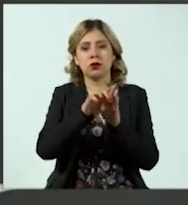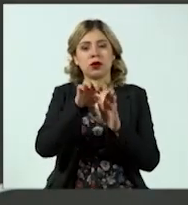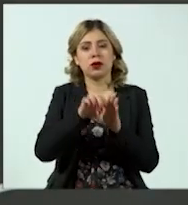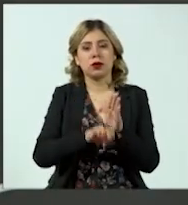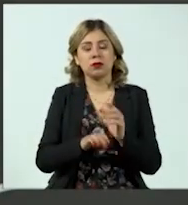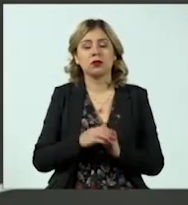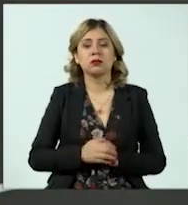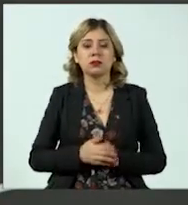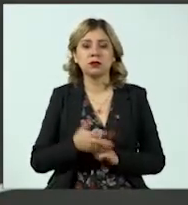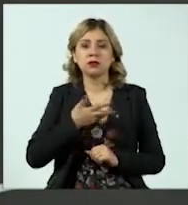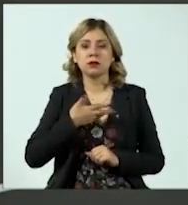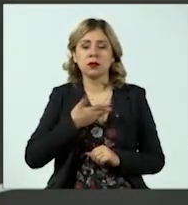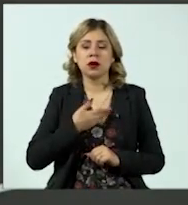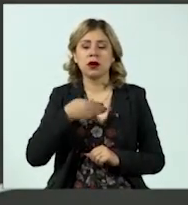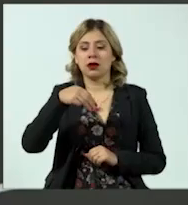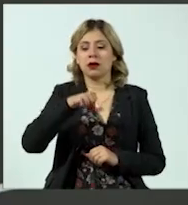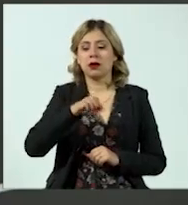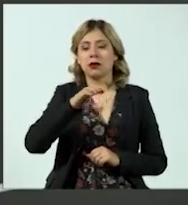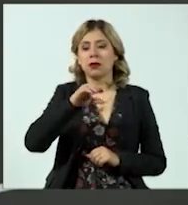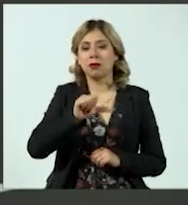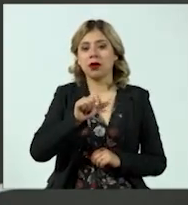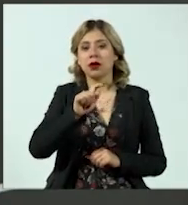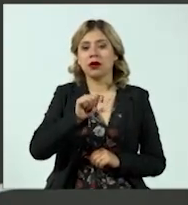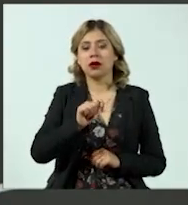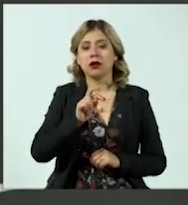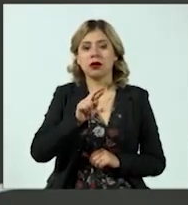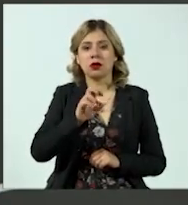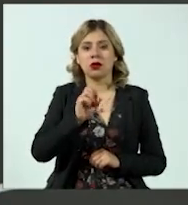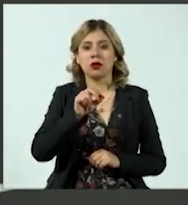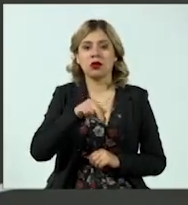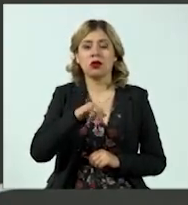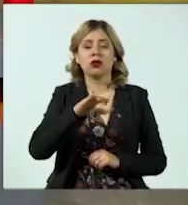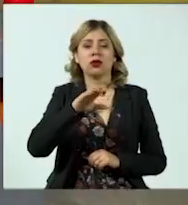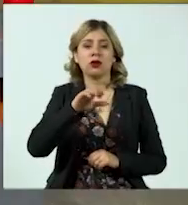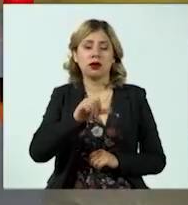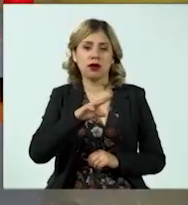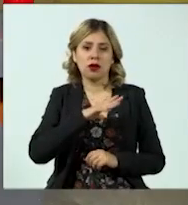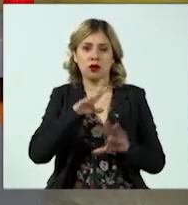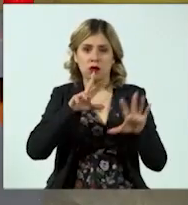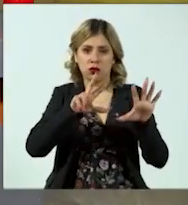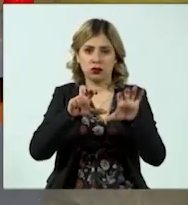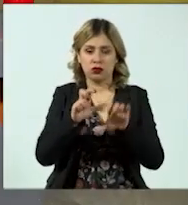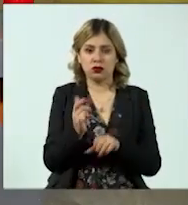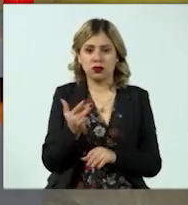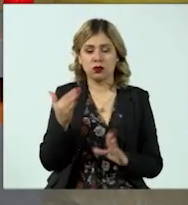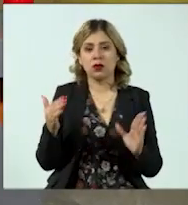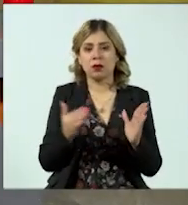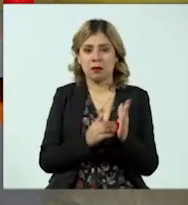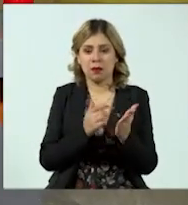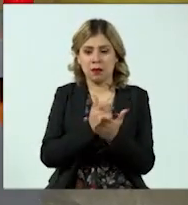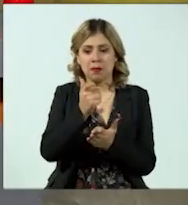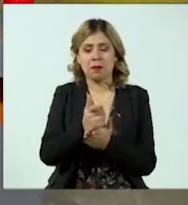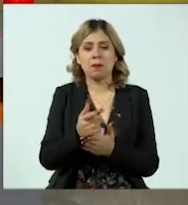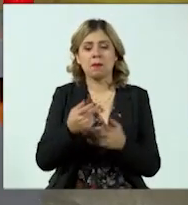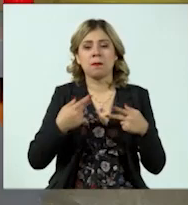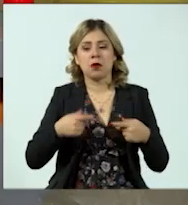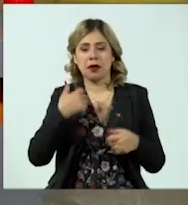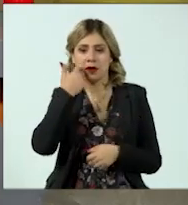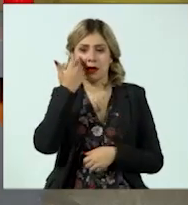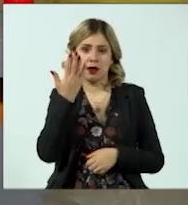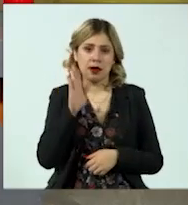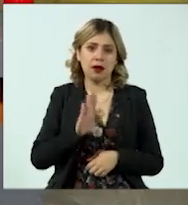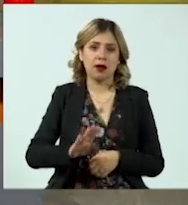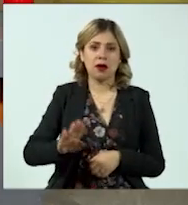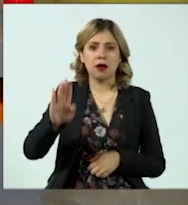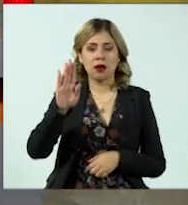es Mecatrónica, que anda sobre los 850 mil pesos, quien la quiera estudiar, y me refiero